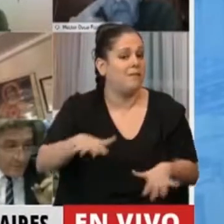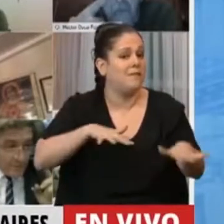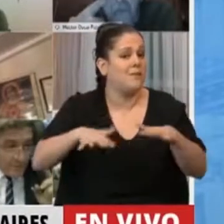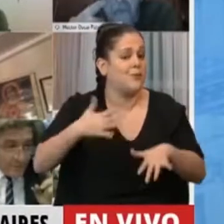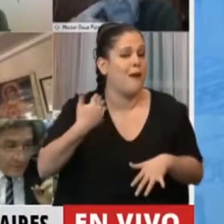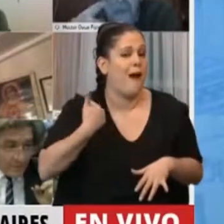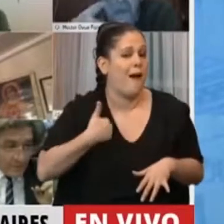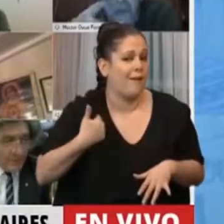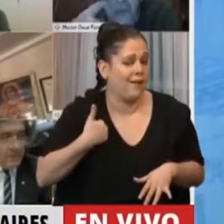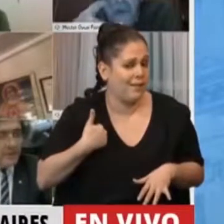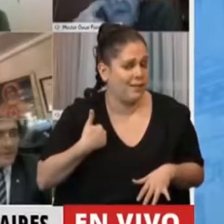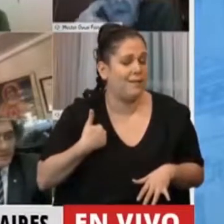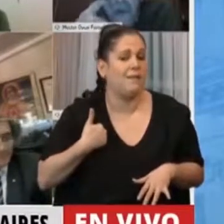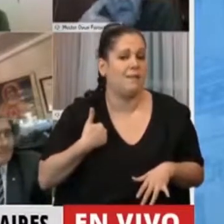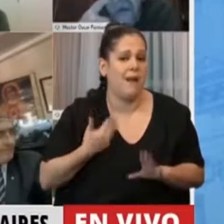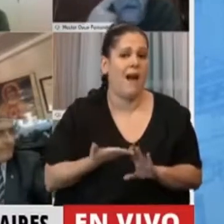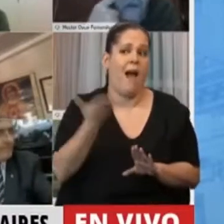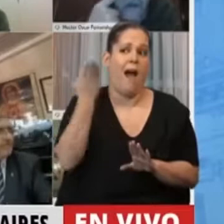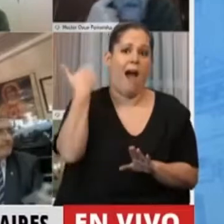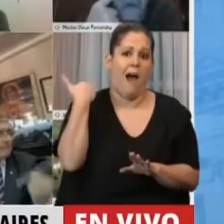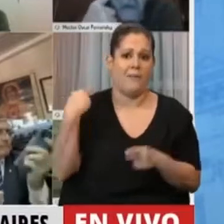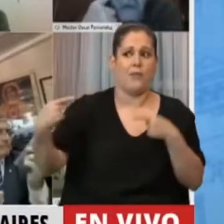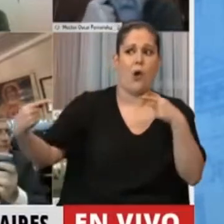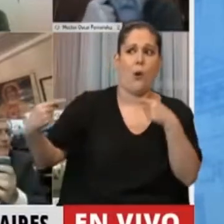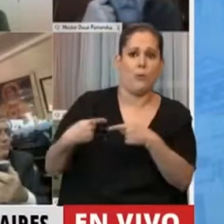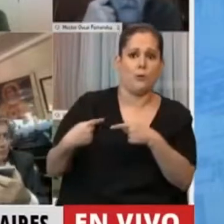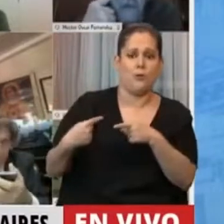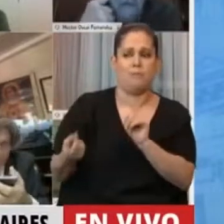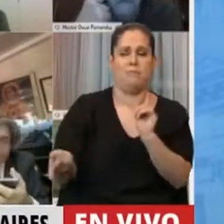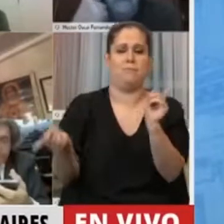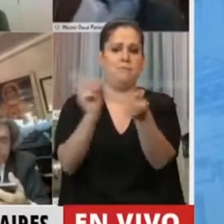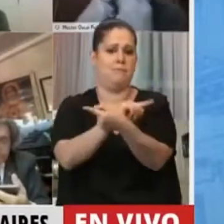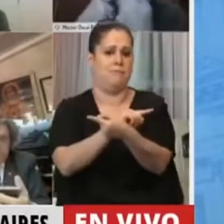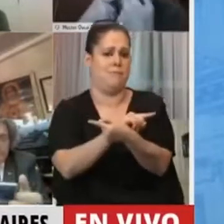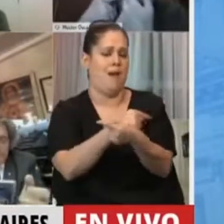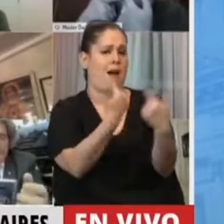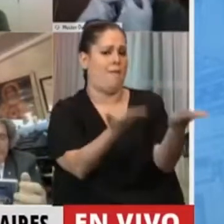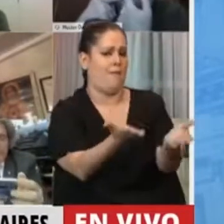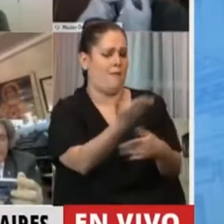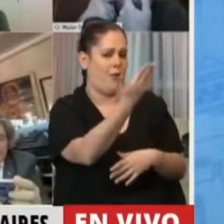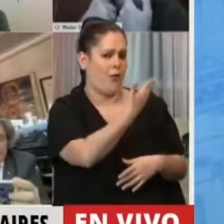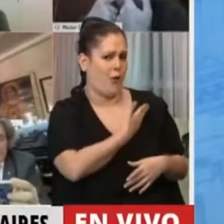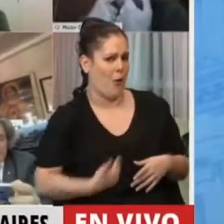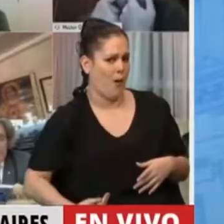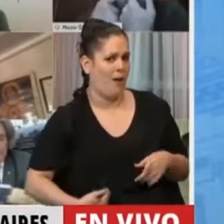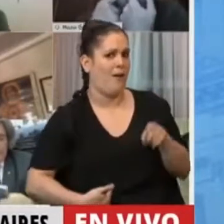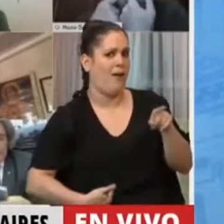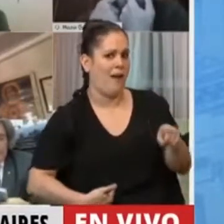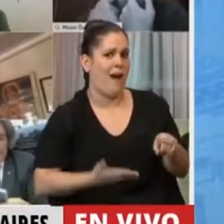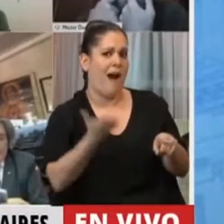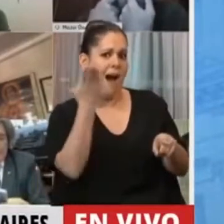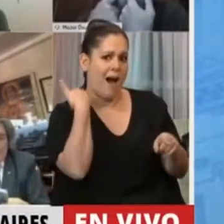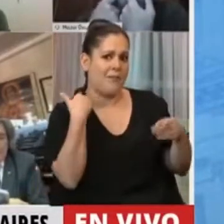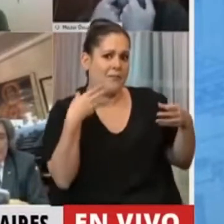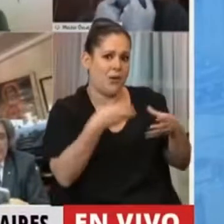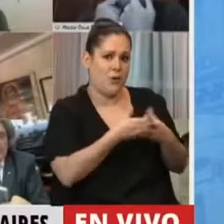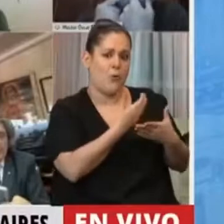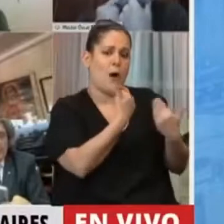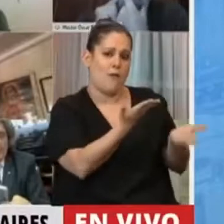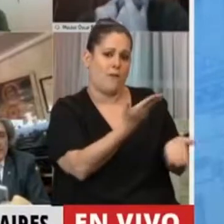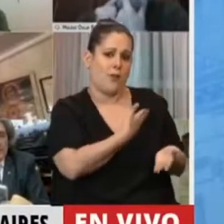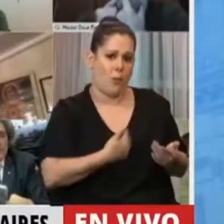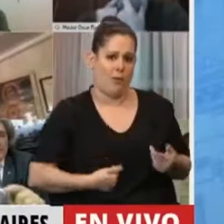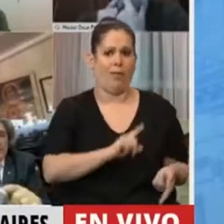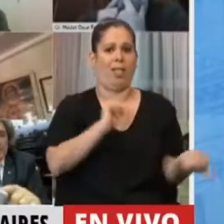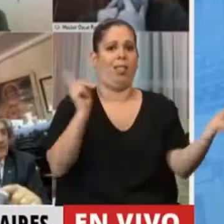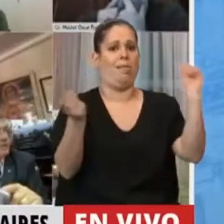los que antes eran oposición son oficialismo y los que eran oficialismo son oposición. Y entonces vuelven los argumentos y